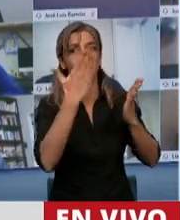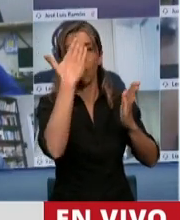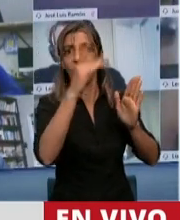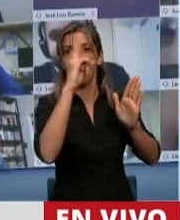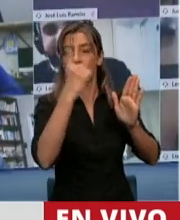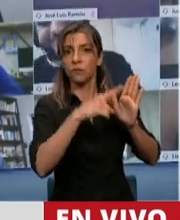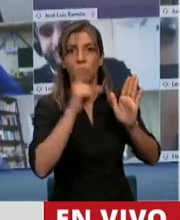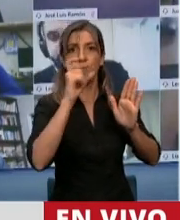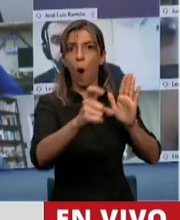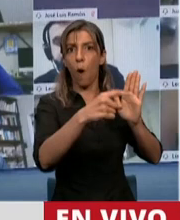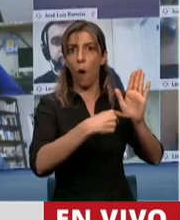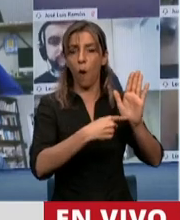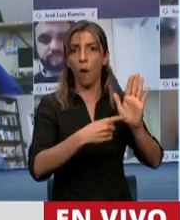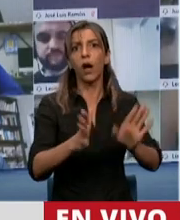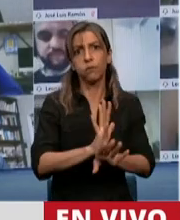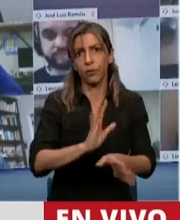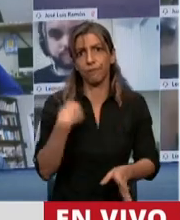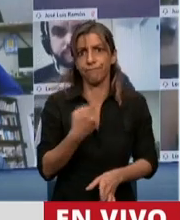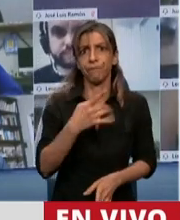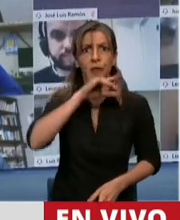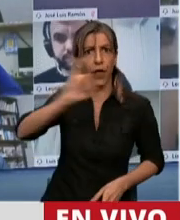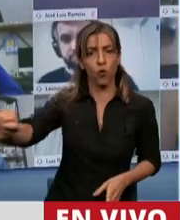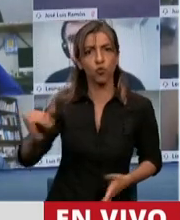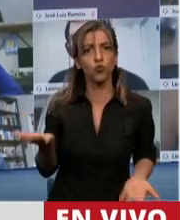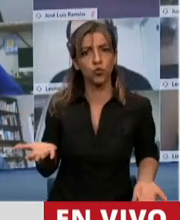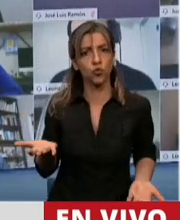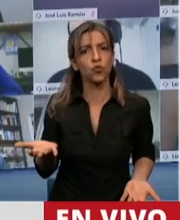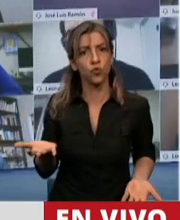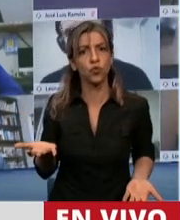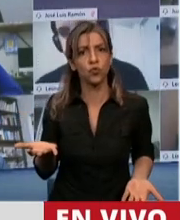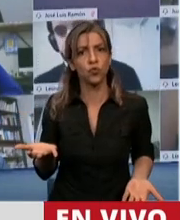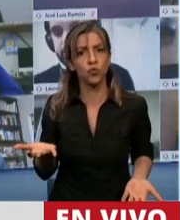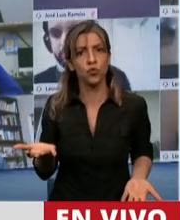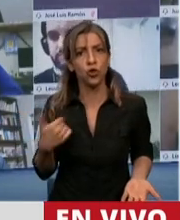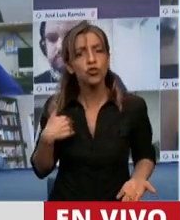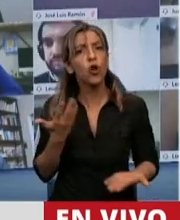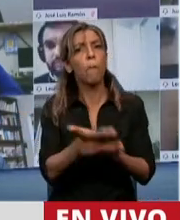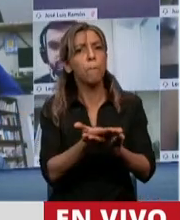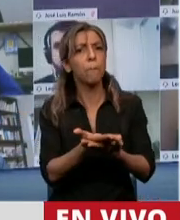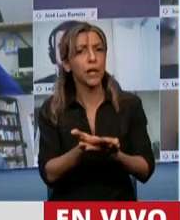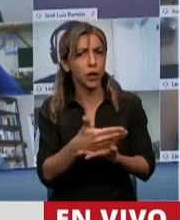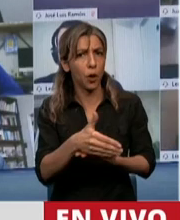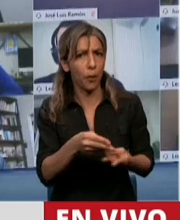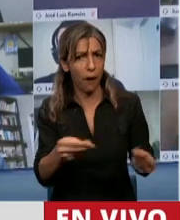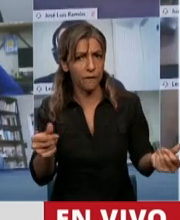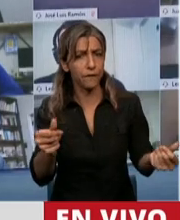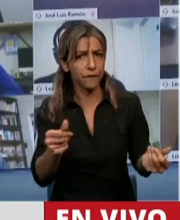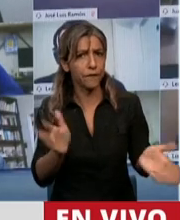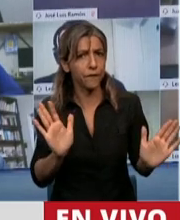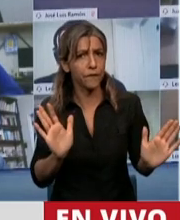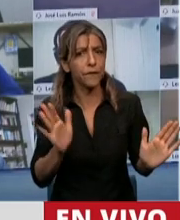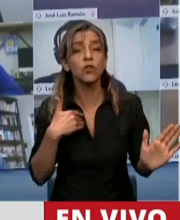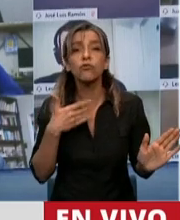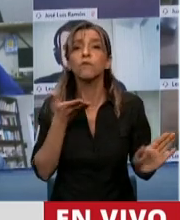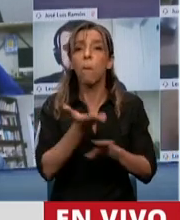va a quedar acá, esto va a ser denunciado. Y le voy a pedir para terminar, no necesito más tiempo, al